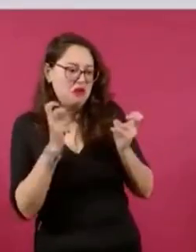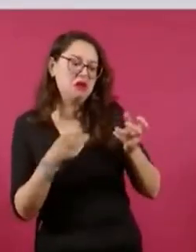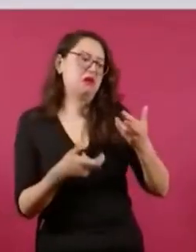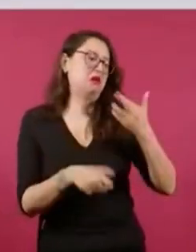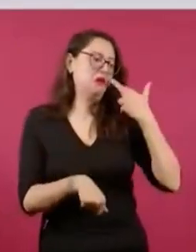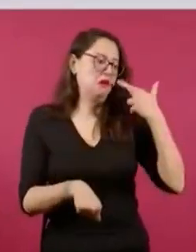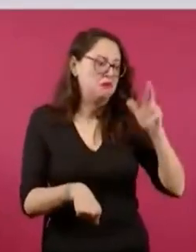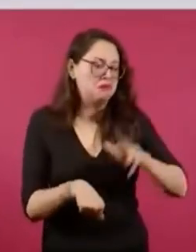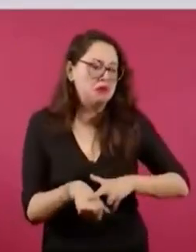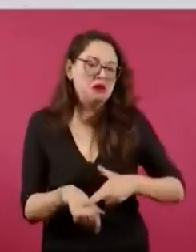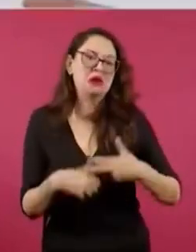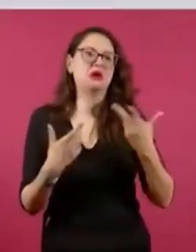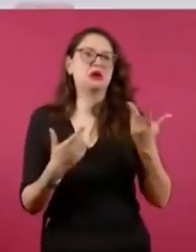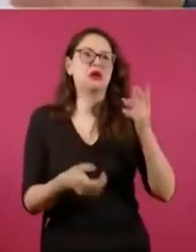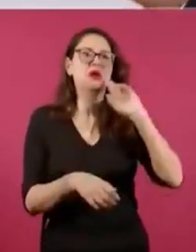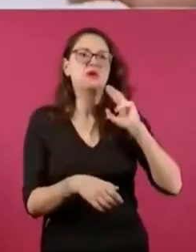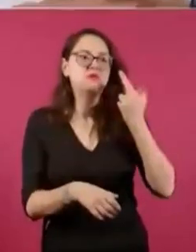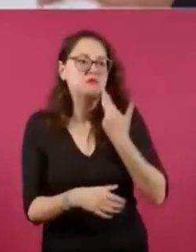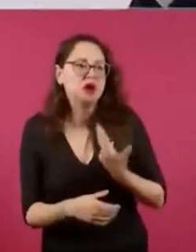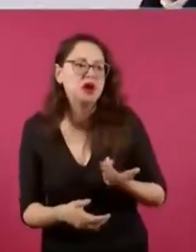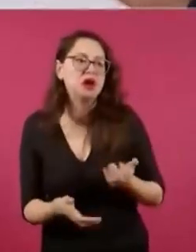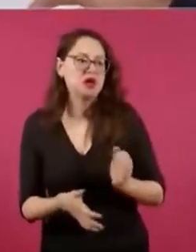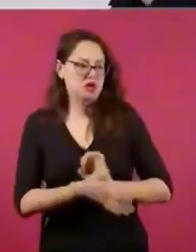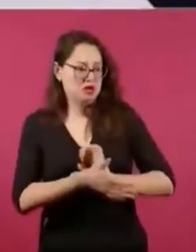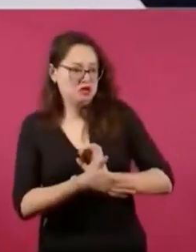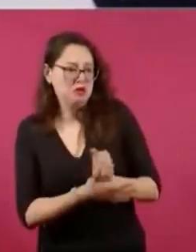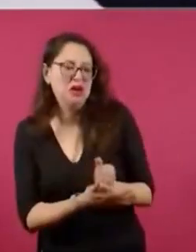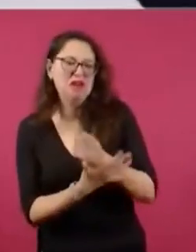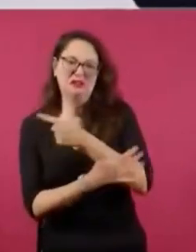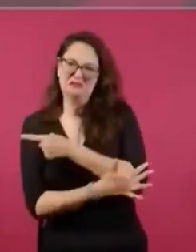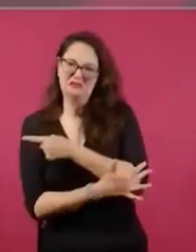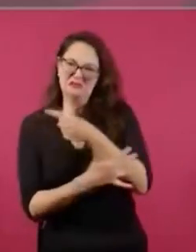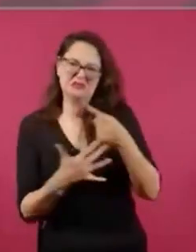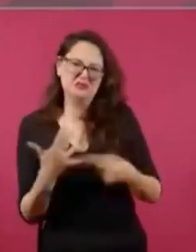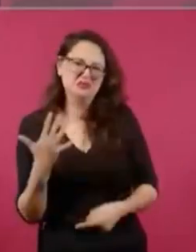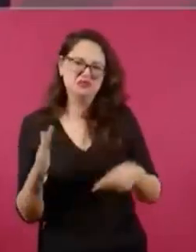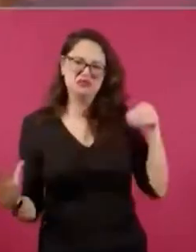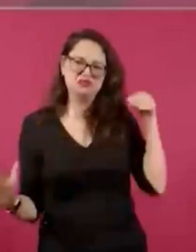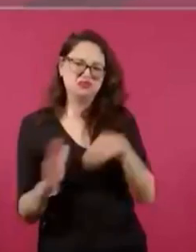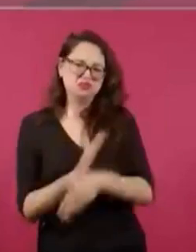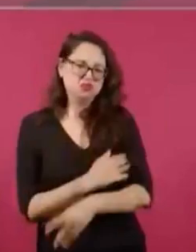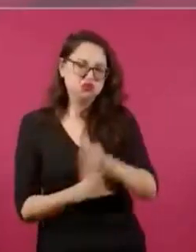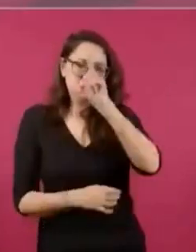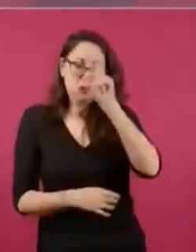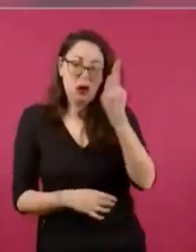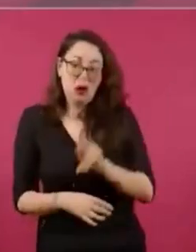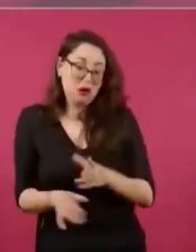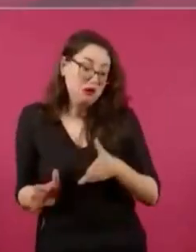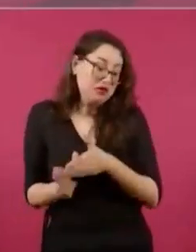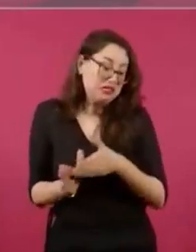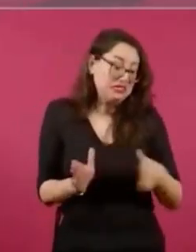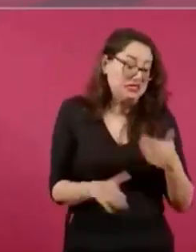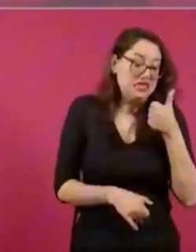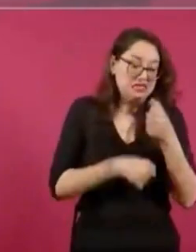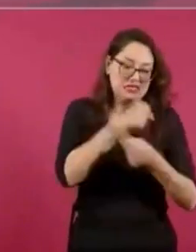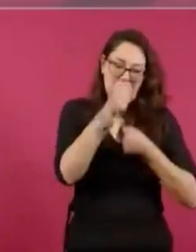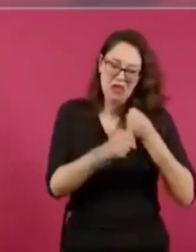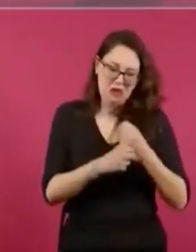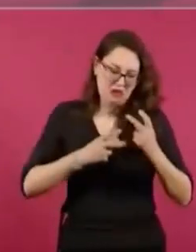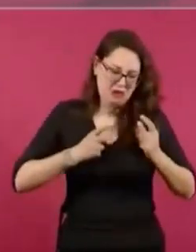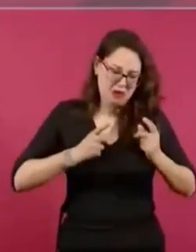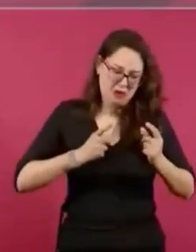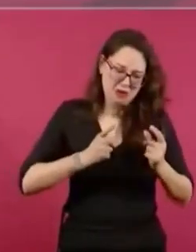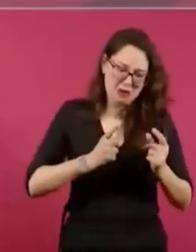y logramos sentar las bases para la transformación, para seguir